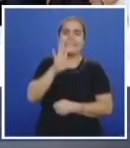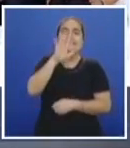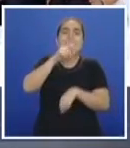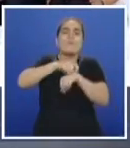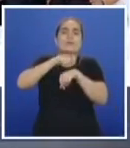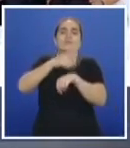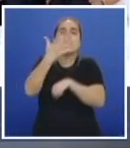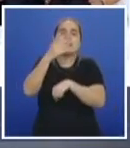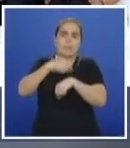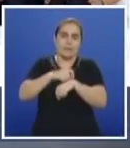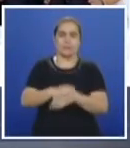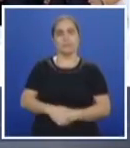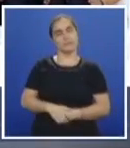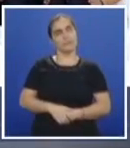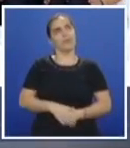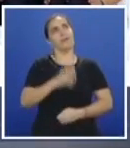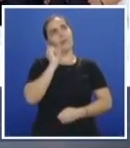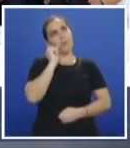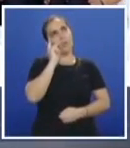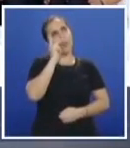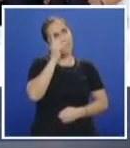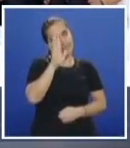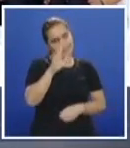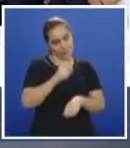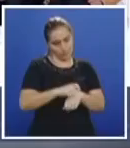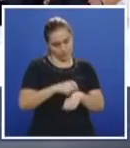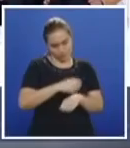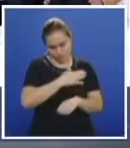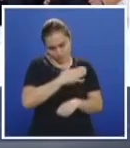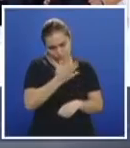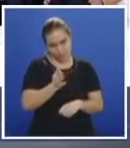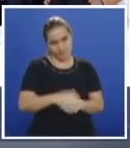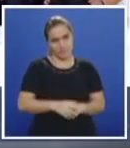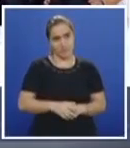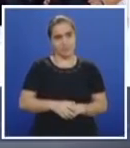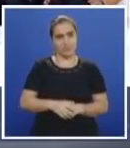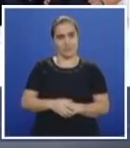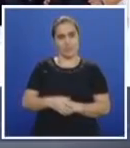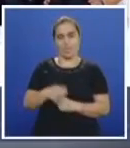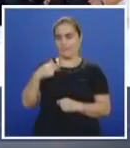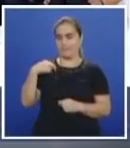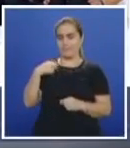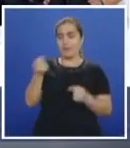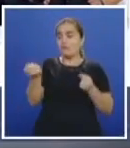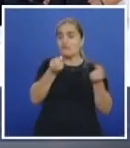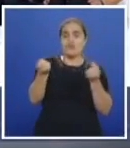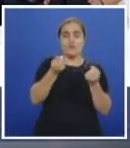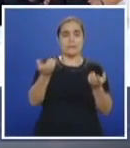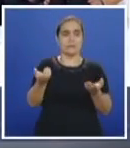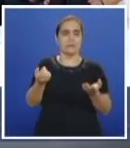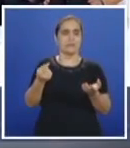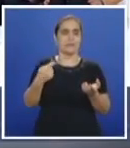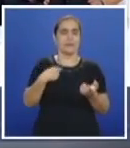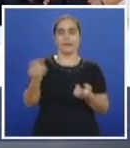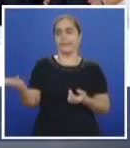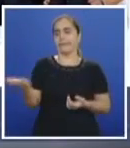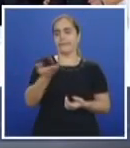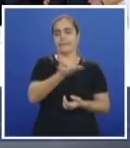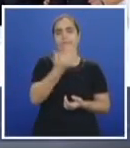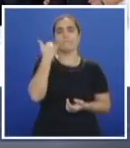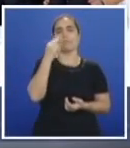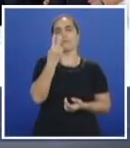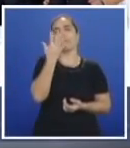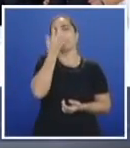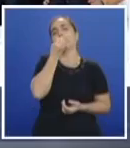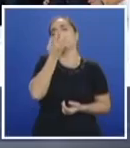minutos. Bueno, ahora paso cinco minutos, con mucho gusto. Si no, camino unos pasitos y ya. No se puede negar a estas dos bellezas pidiéndole el